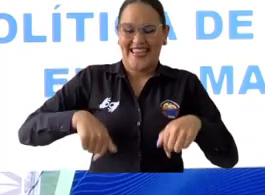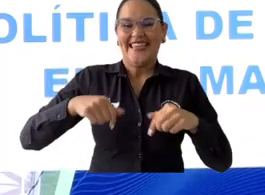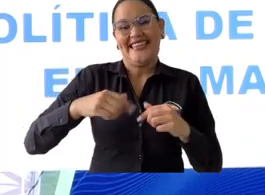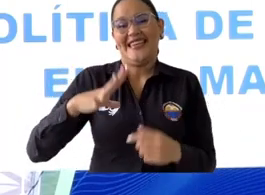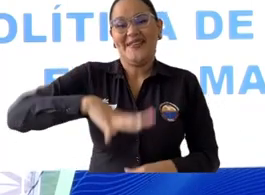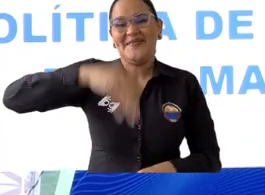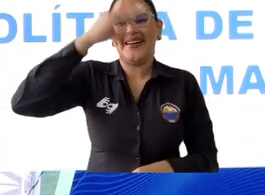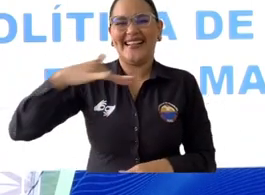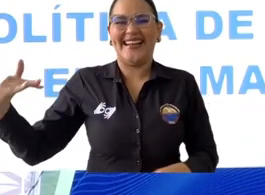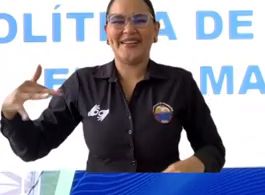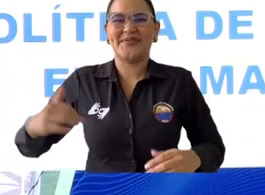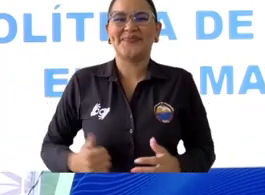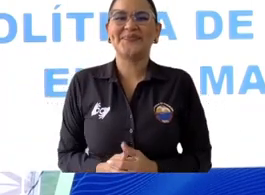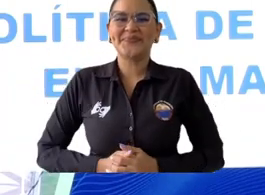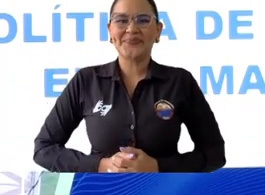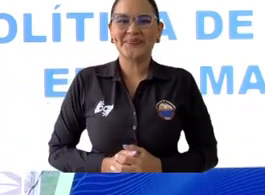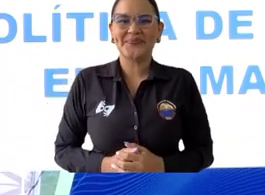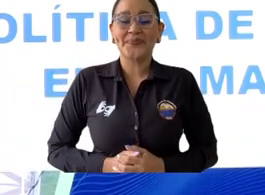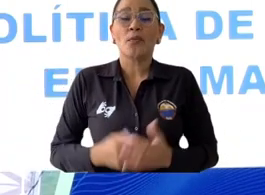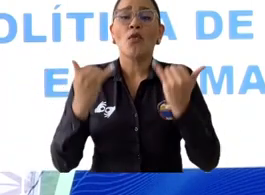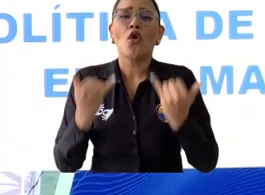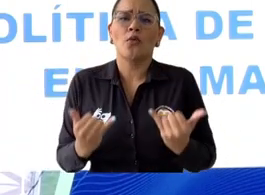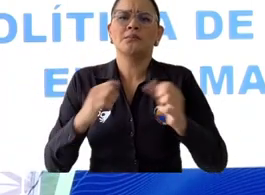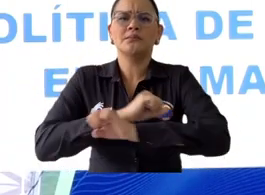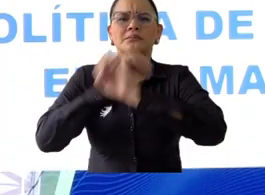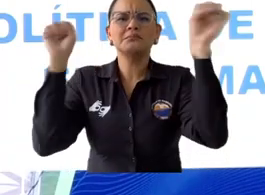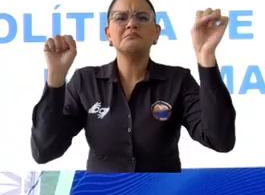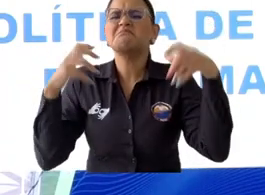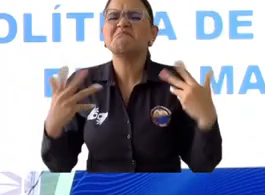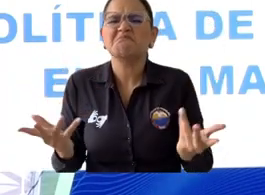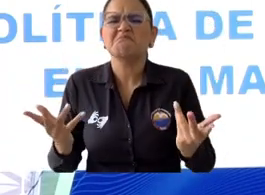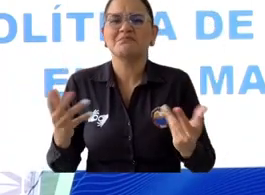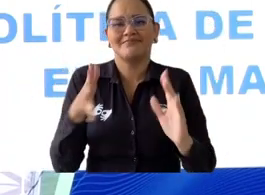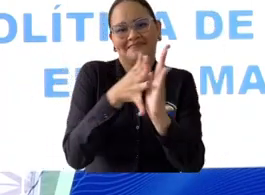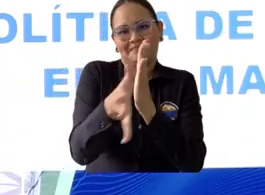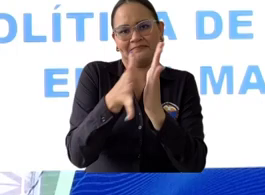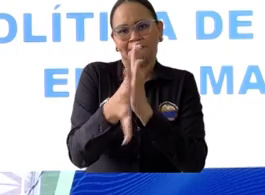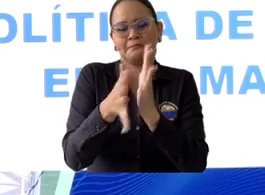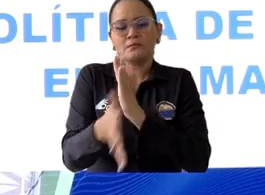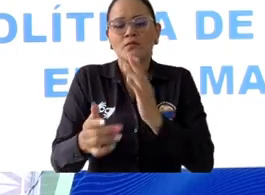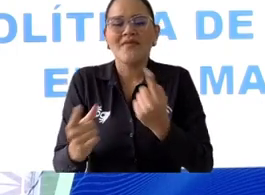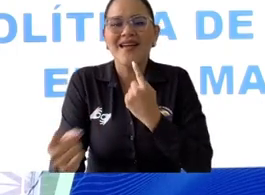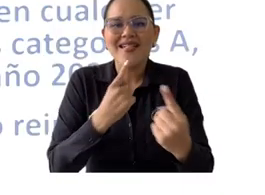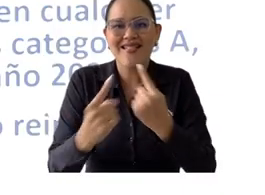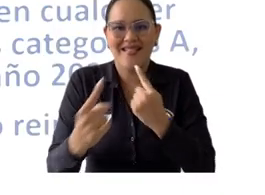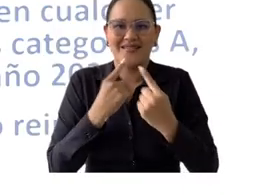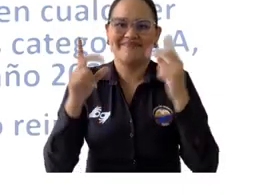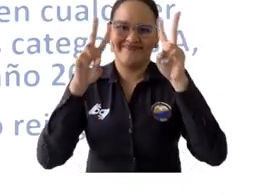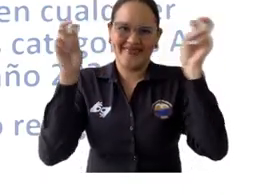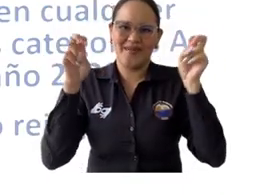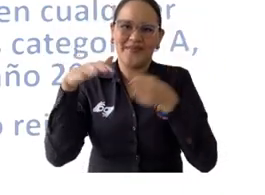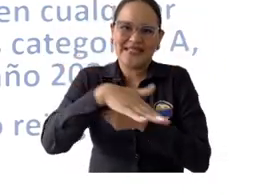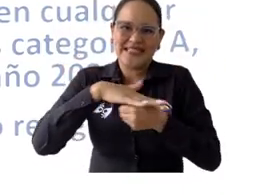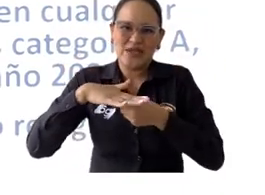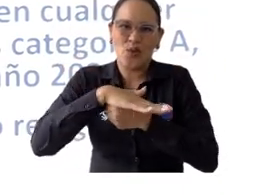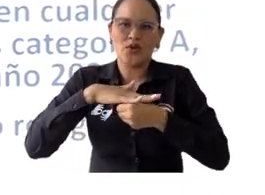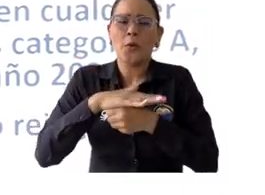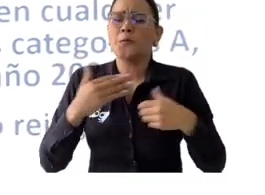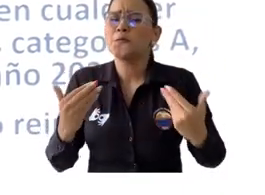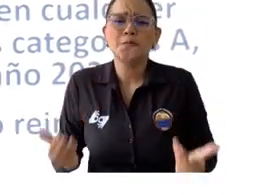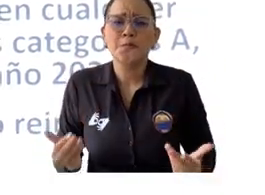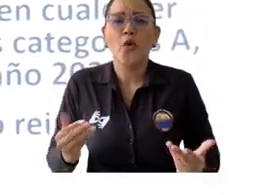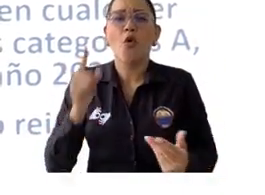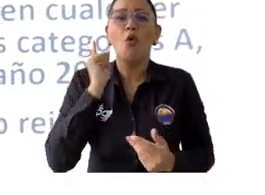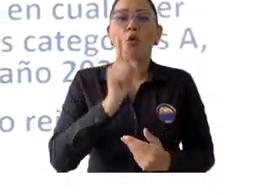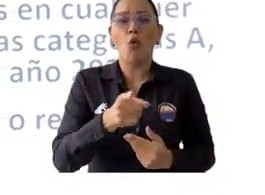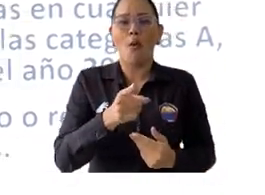que se ha presentado a raíz de la implementación de la matrícula cero como política de Estado. Como muchos de ustedes saben, pues el gobierno